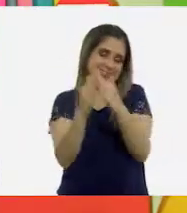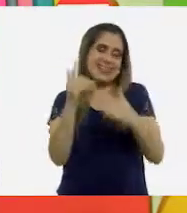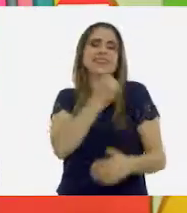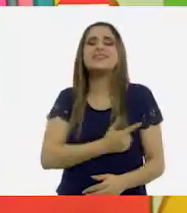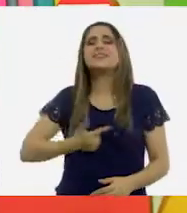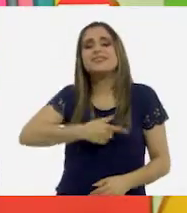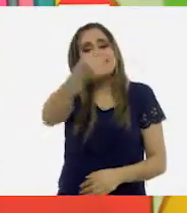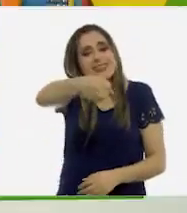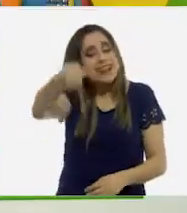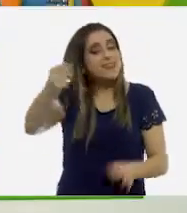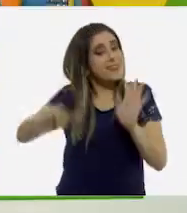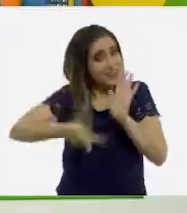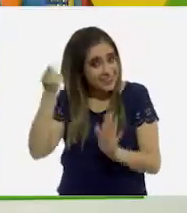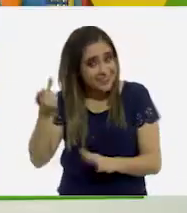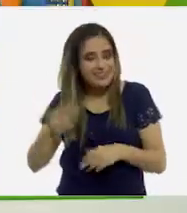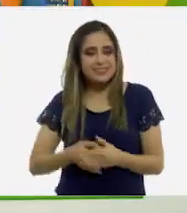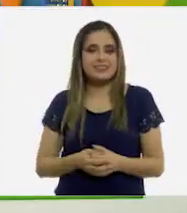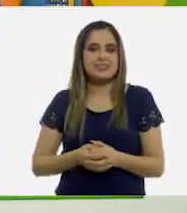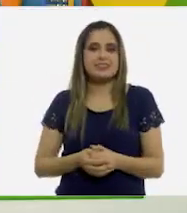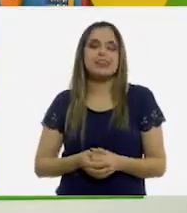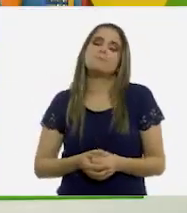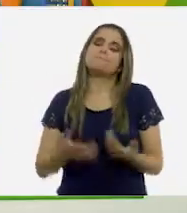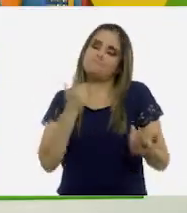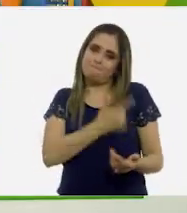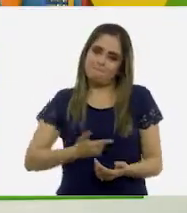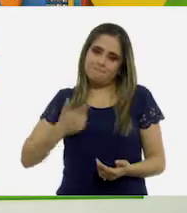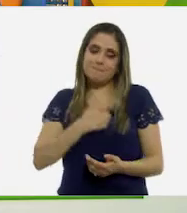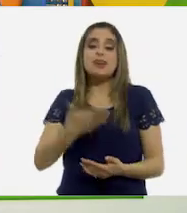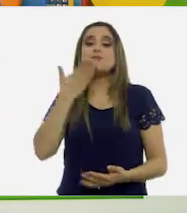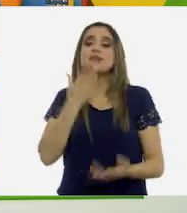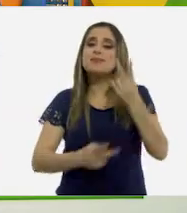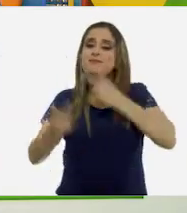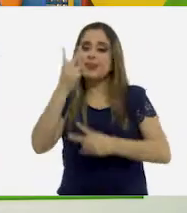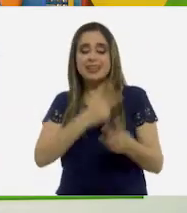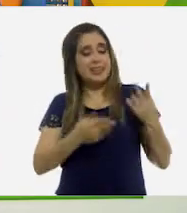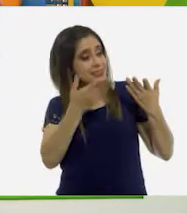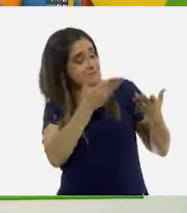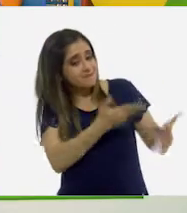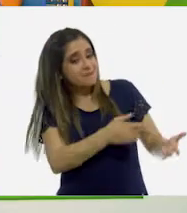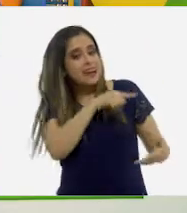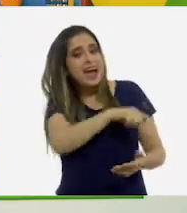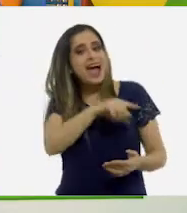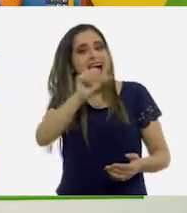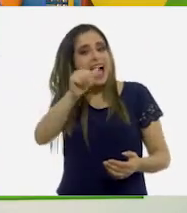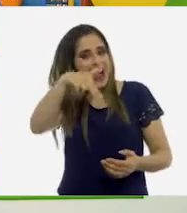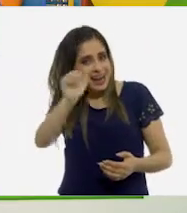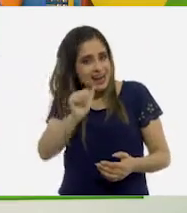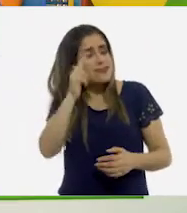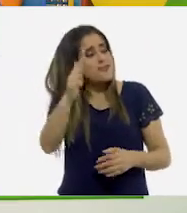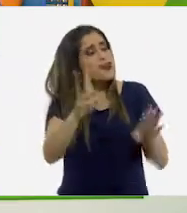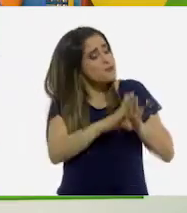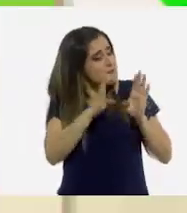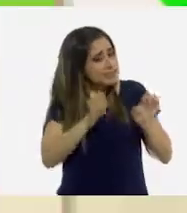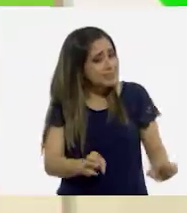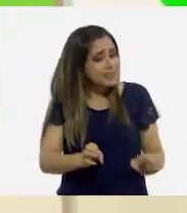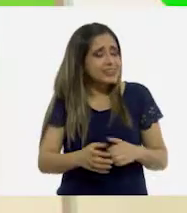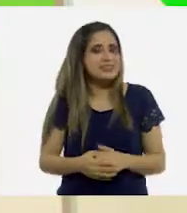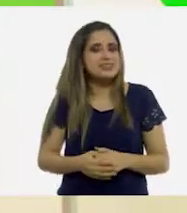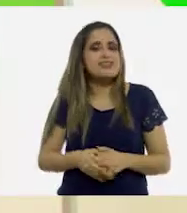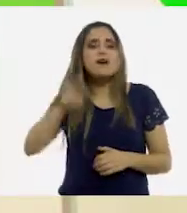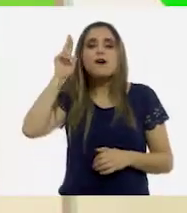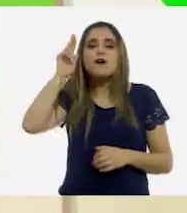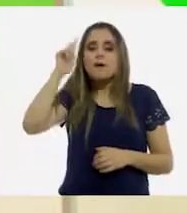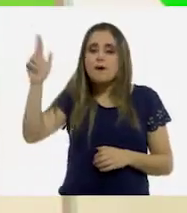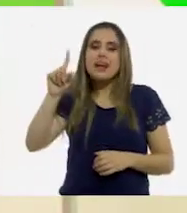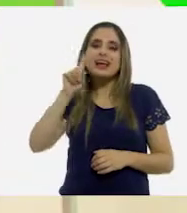saludarlos de nuevo. Y también me da mucho gusto darle la bienvenida nuevamente a Ana. Hola Ana, ¿cómo estás? Hola